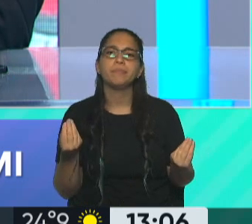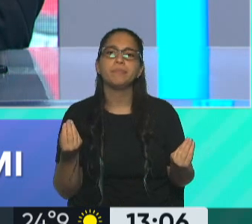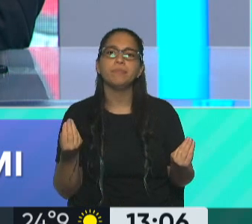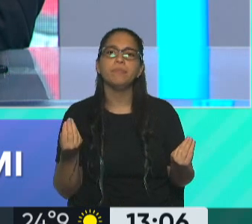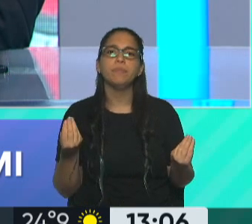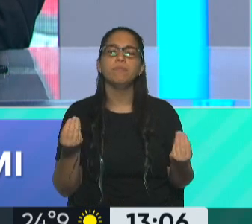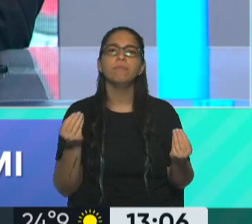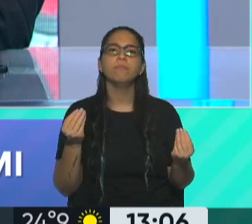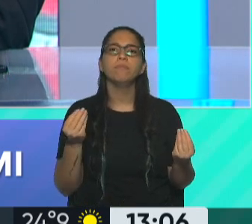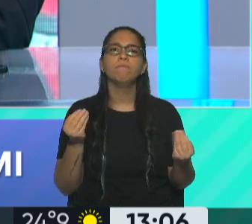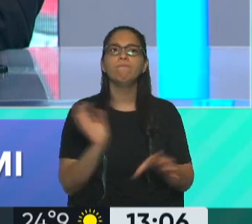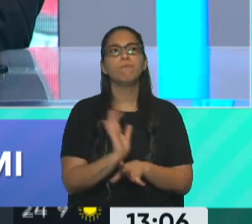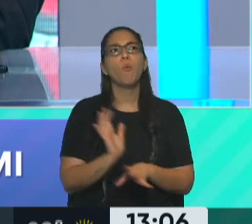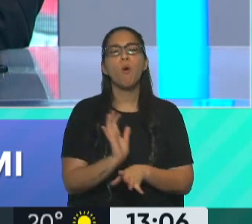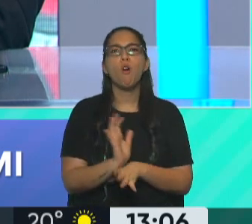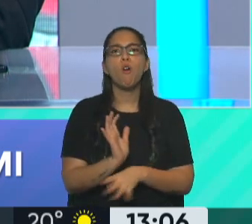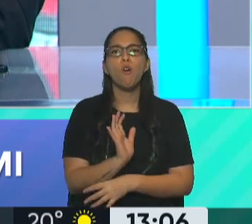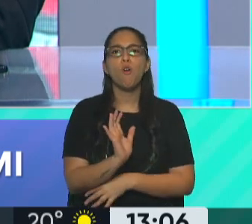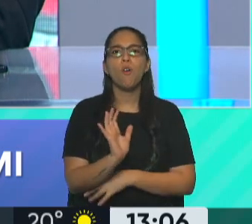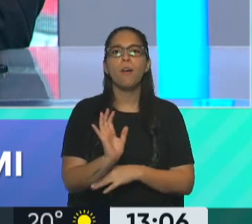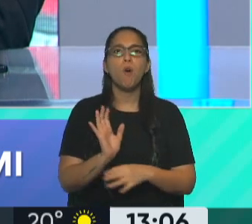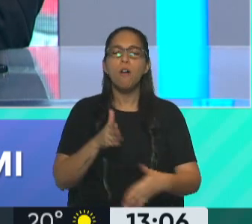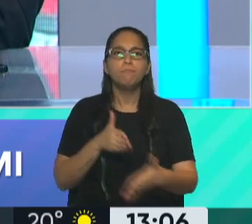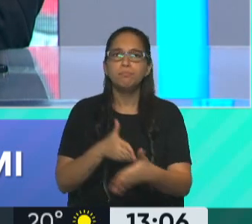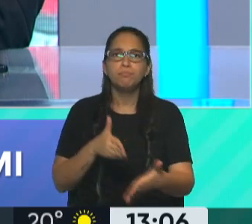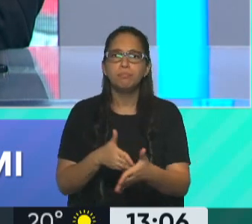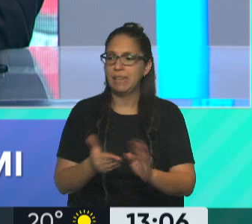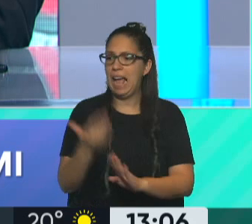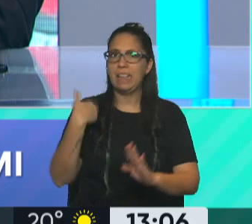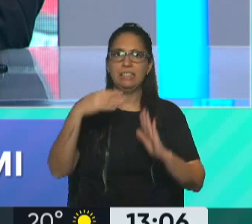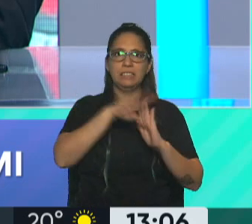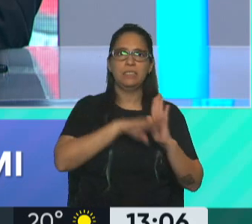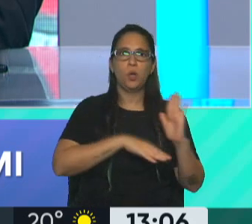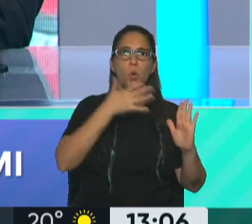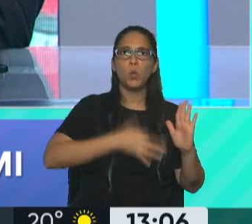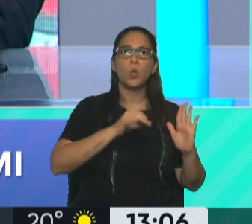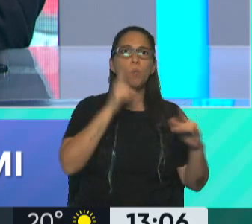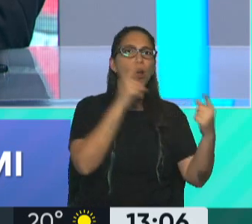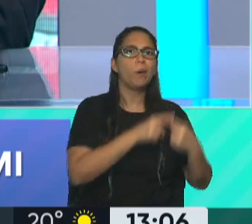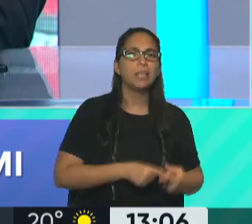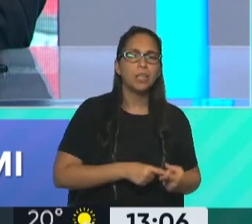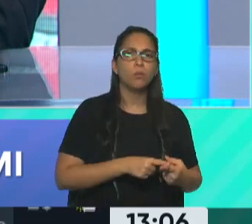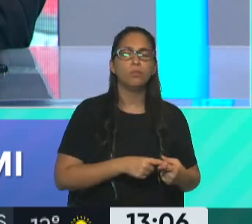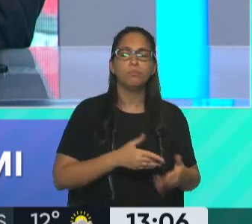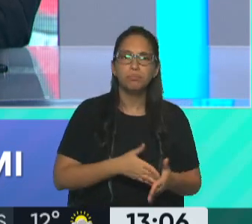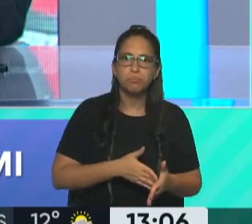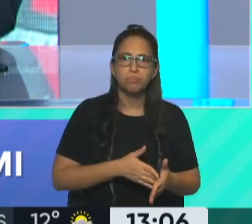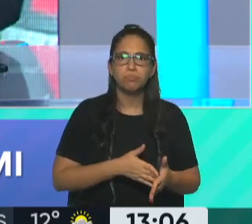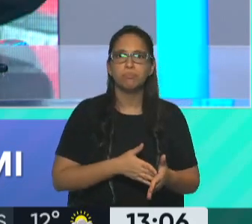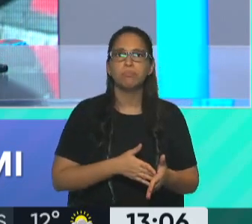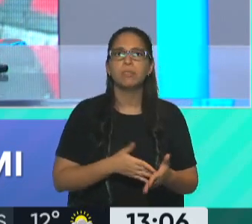inconveniente o obstáculo que está en el medio de no haber cumplido las metas en el Porque Argentina estaba técnicamente en default.